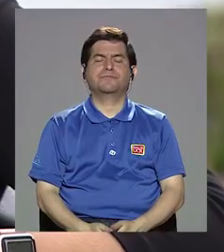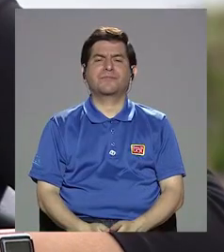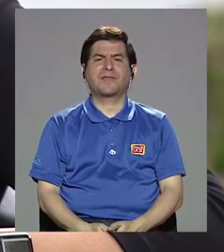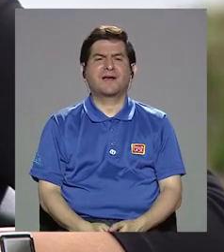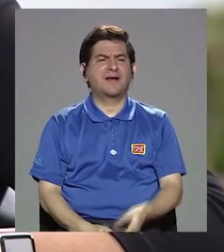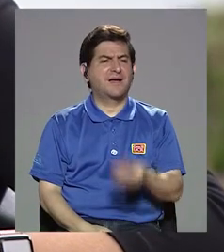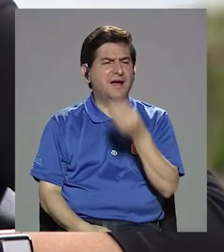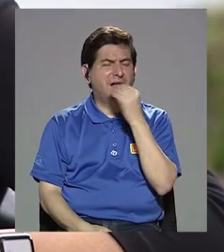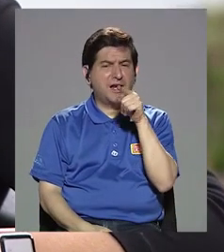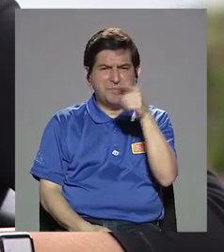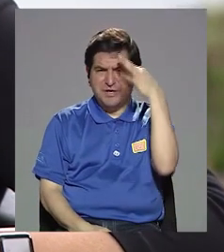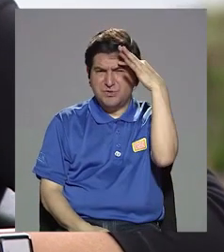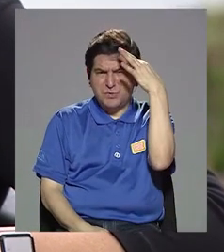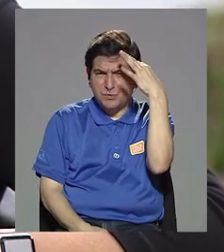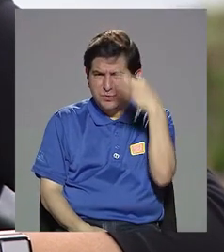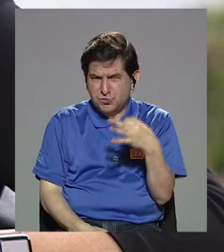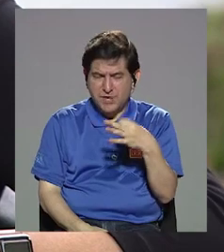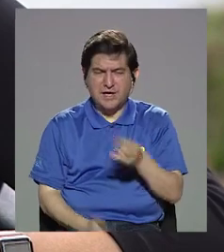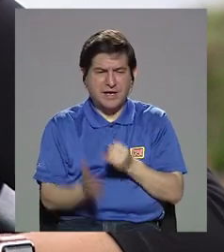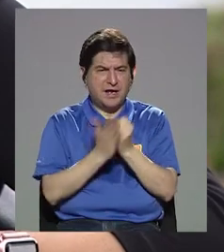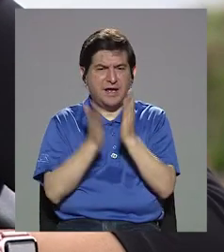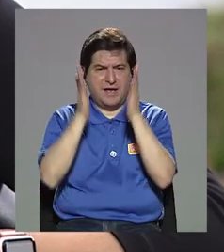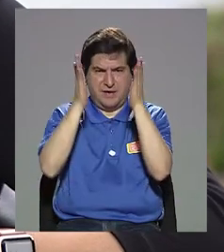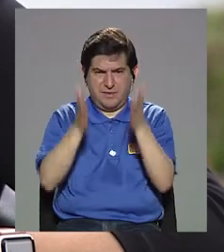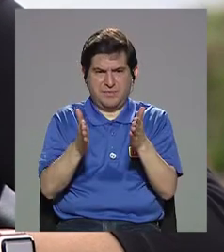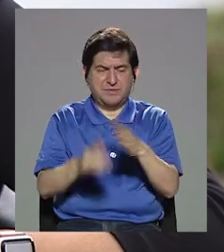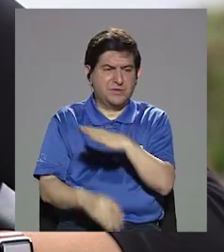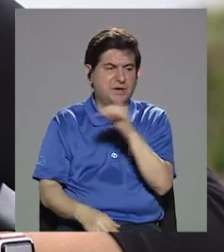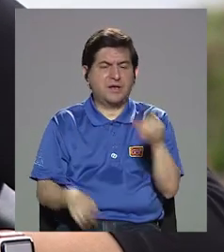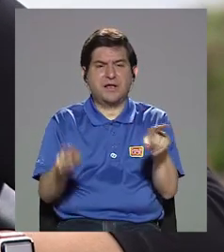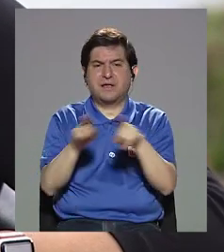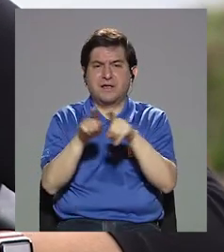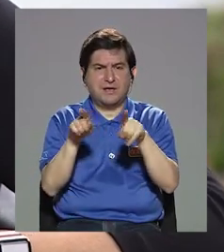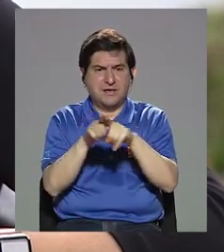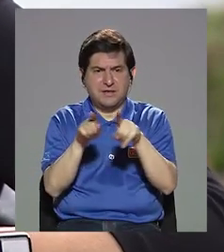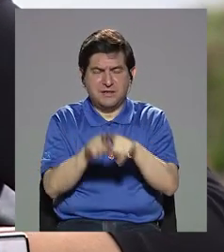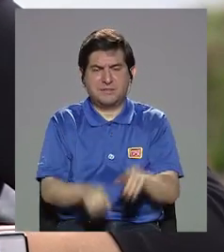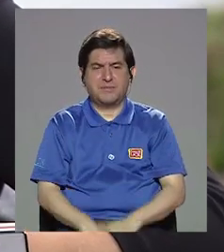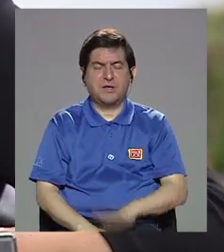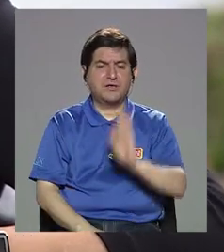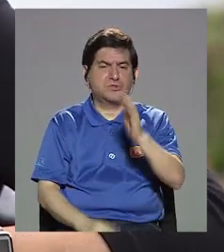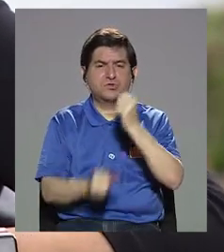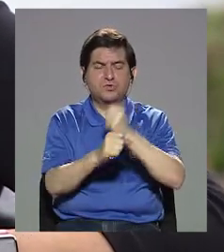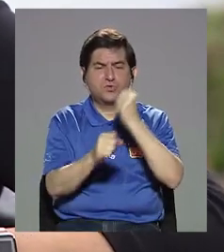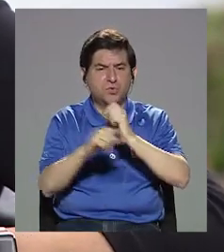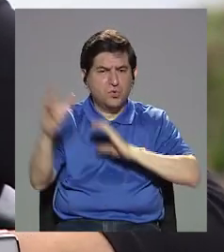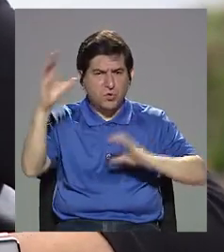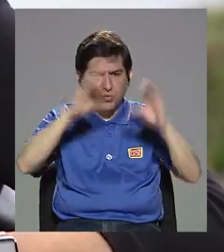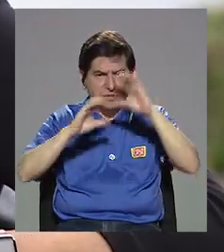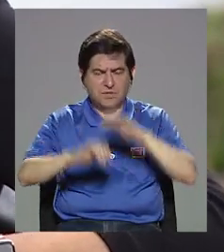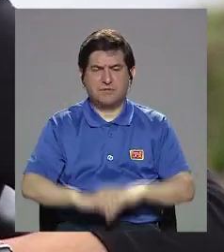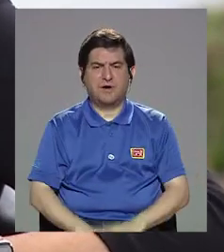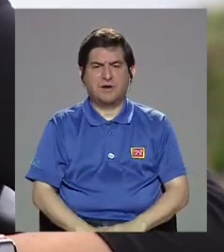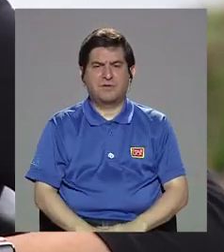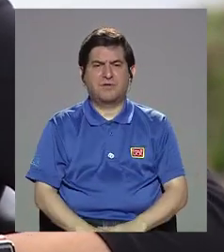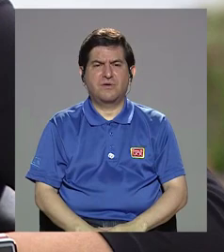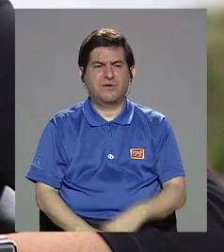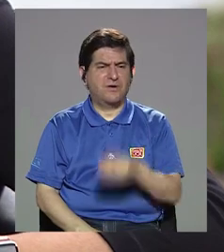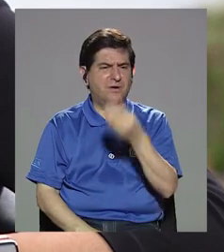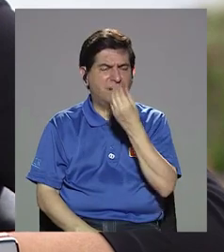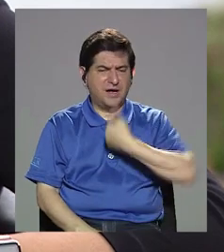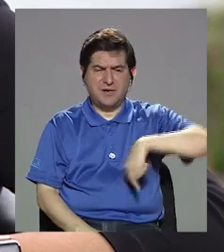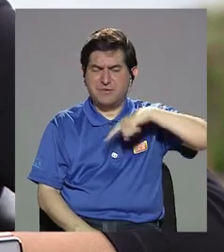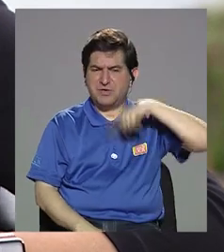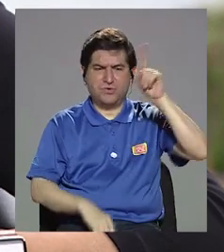¿de qué alimentos, desde su perspectiva como investigadora y en su quehacer científico, de qué alimentos